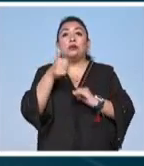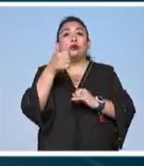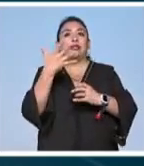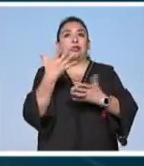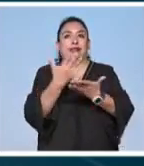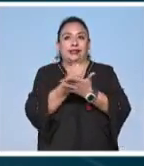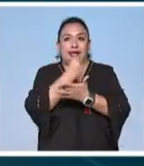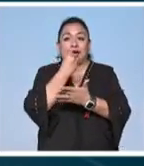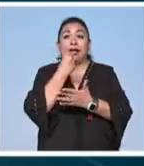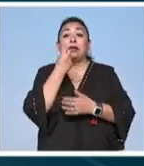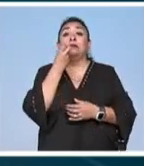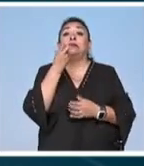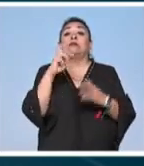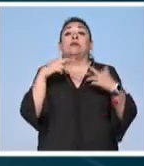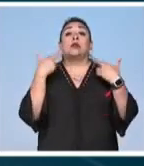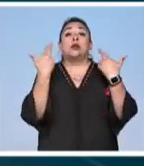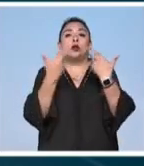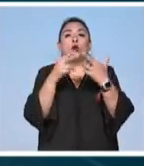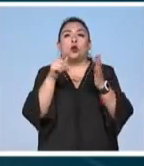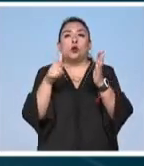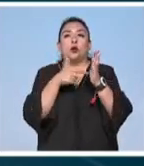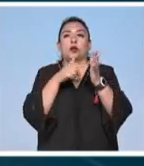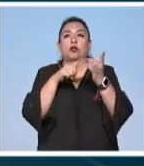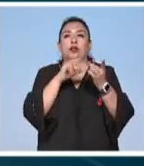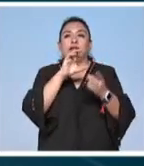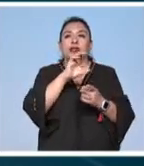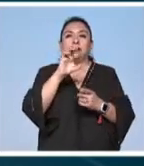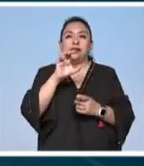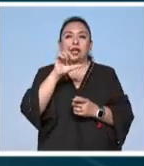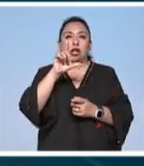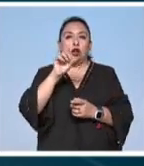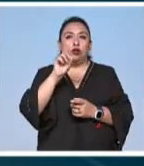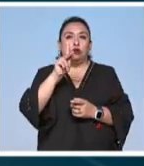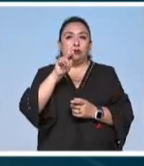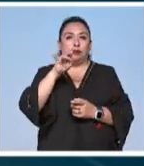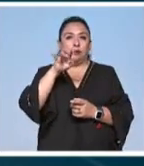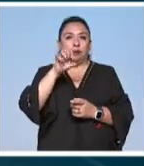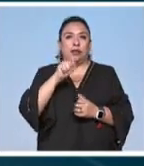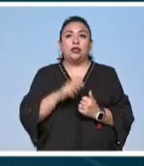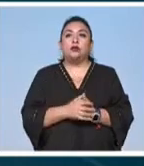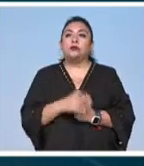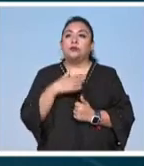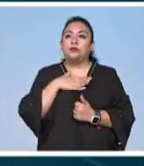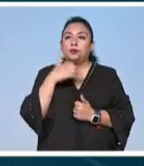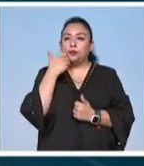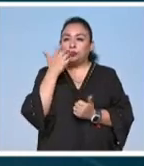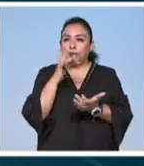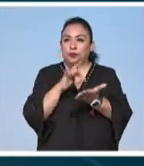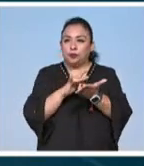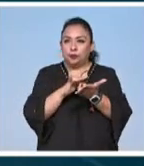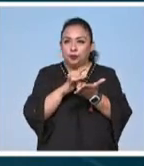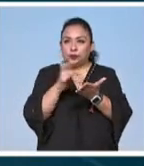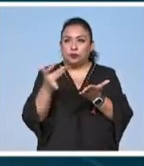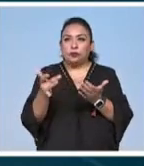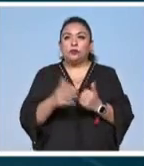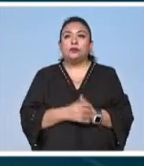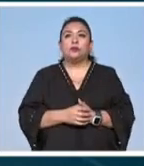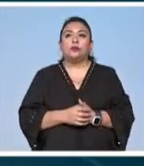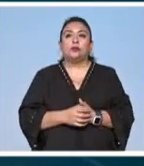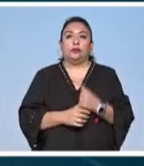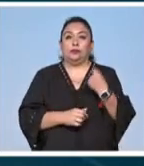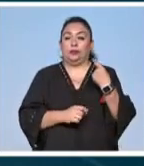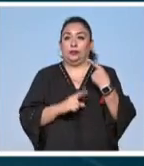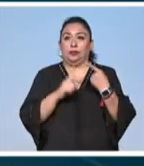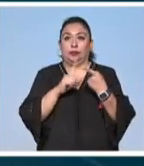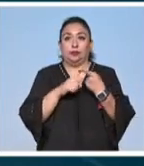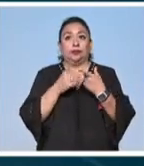ganadores los cuales se reunieron en el complejo cultural los pinos yo quiero agradecerles en primer